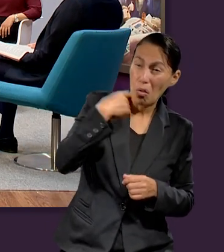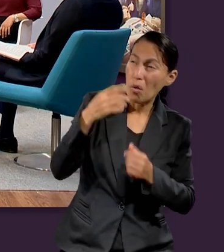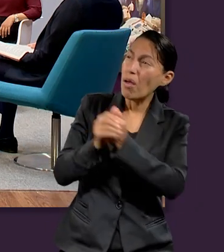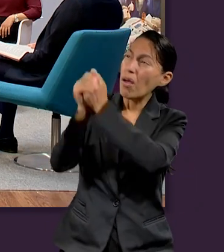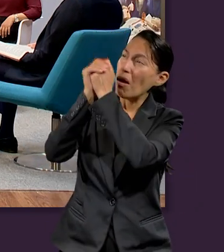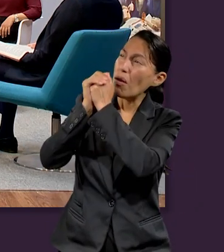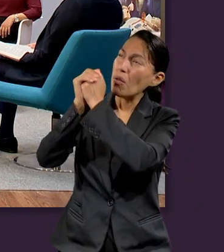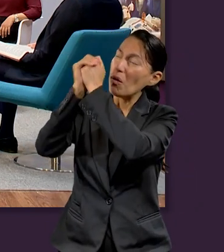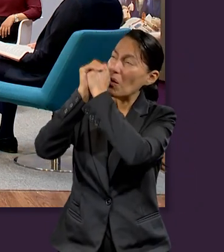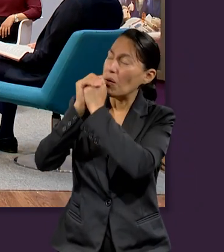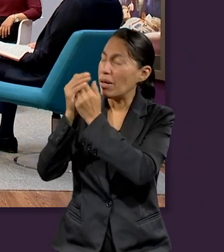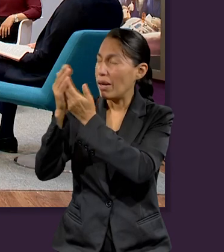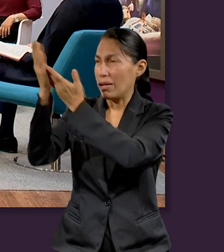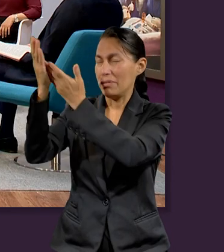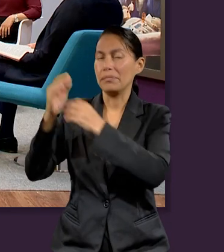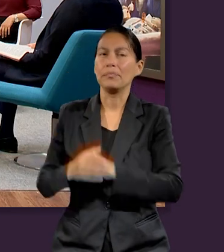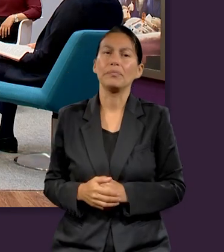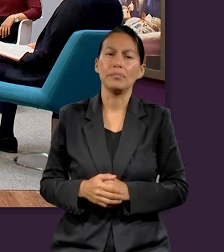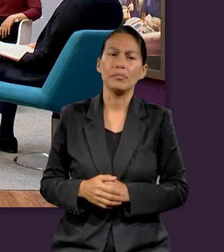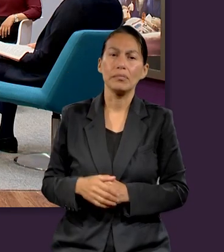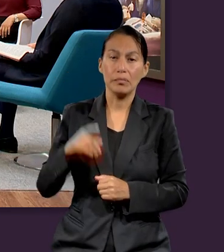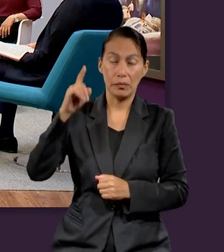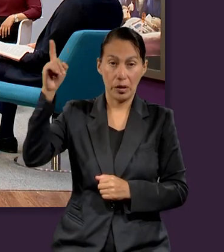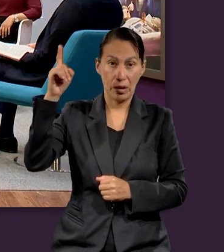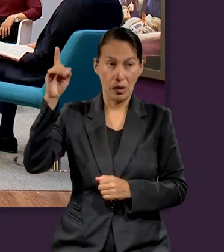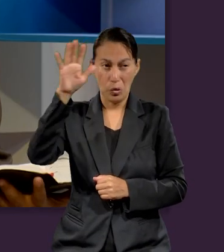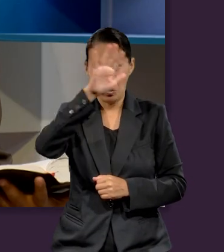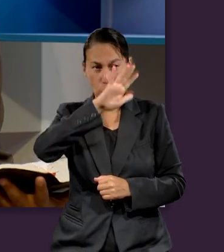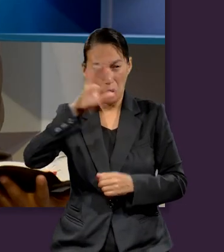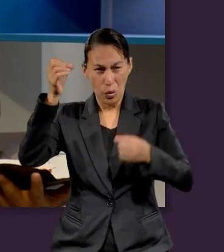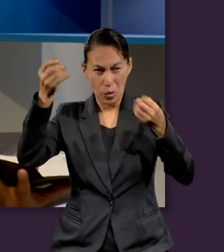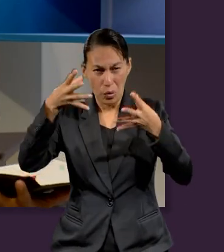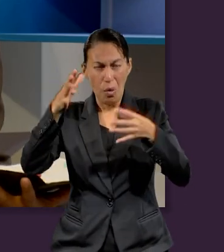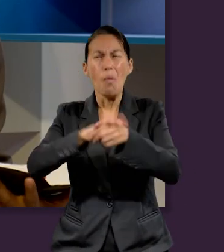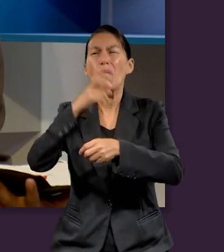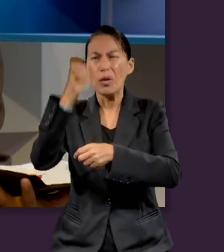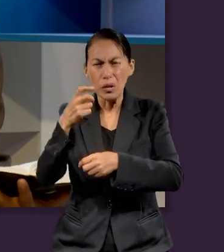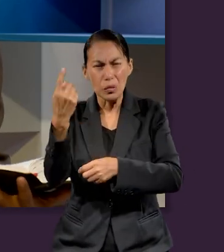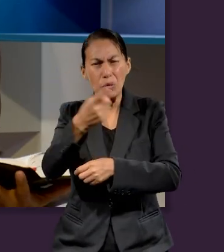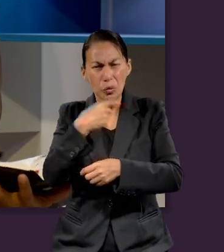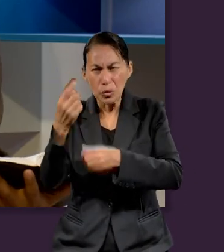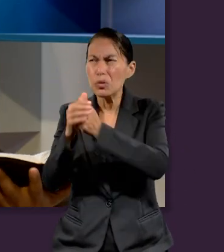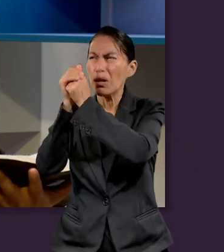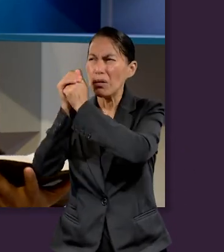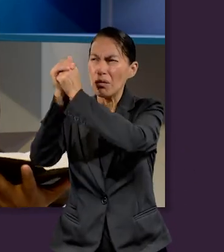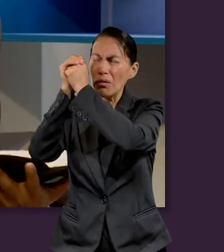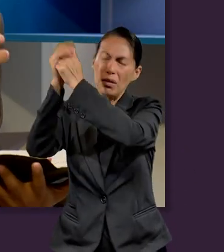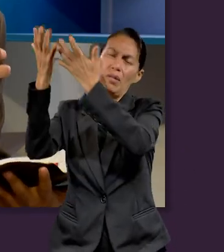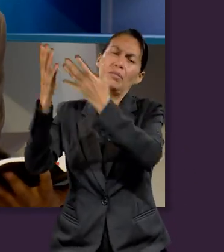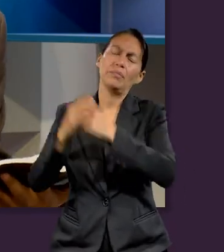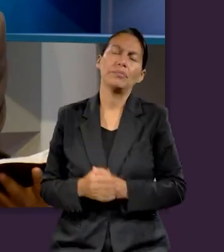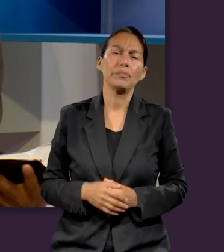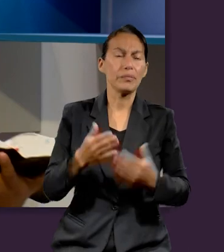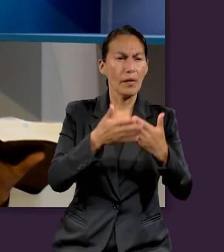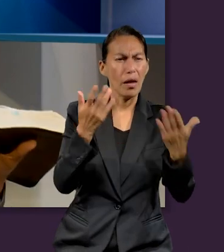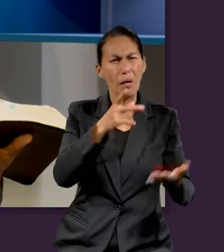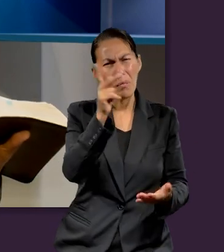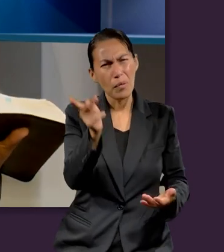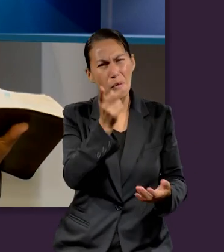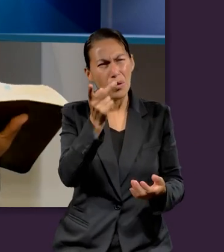el llamado es adorar a Dios porque Él es el Creador. Y chicos, les tengo una pregunta. ¿Hay alguna señal